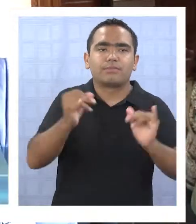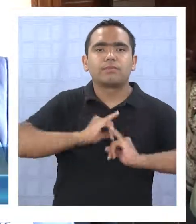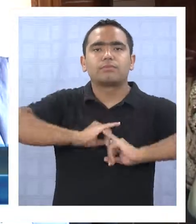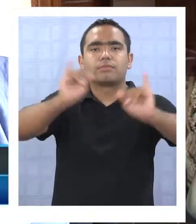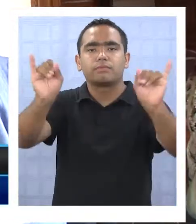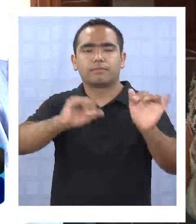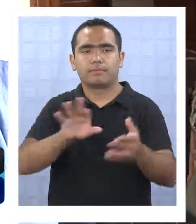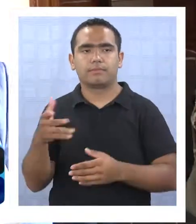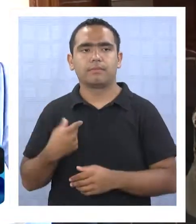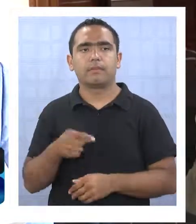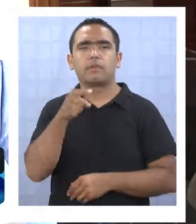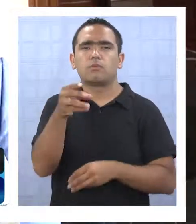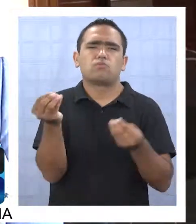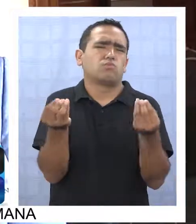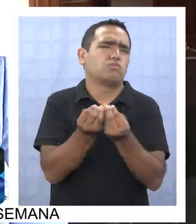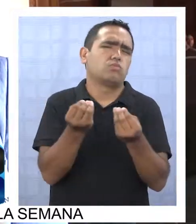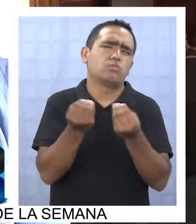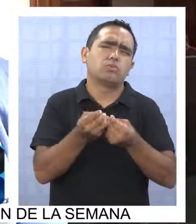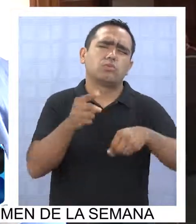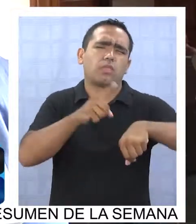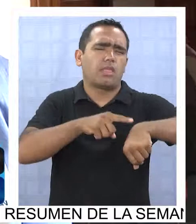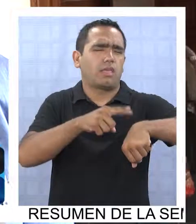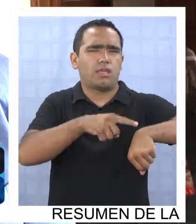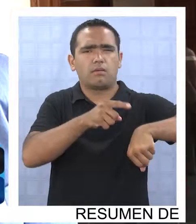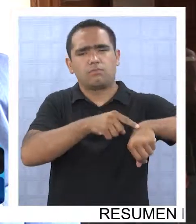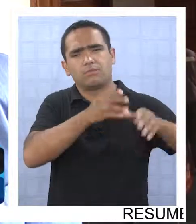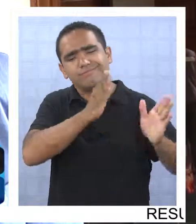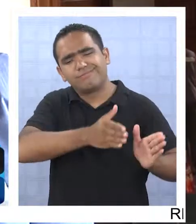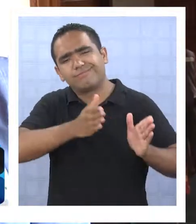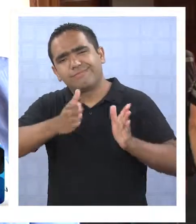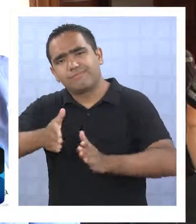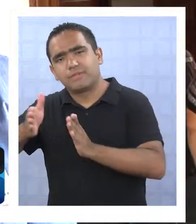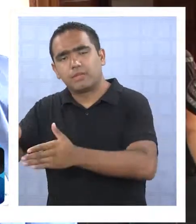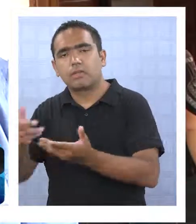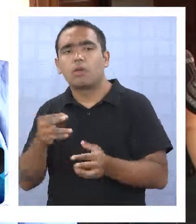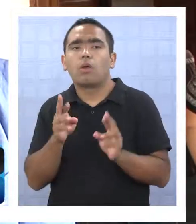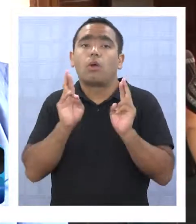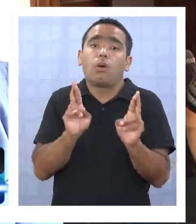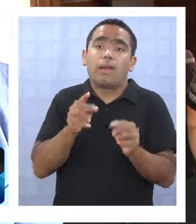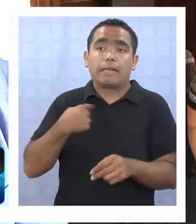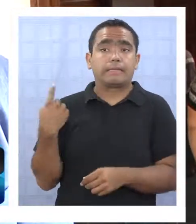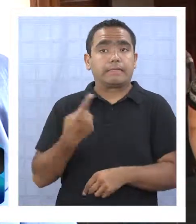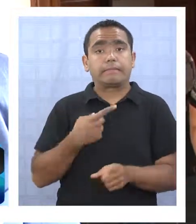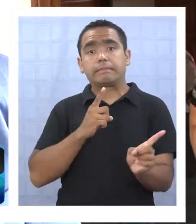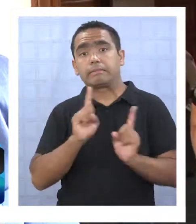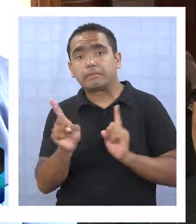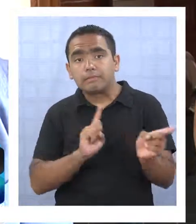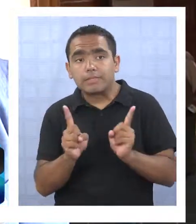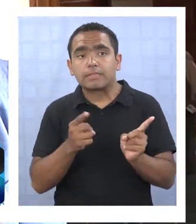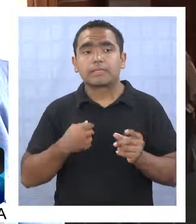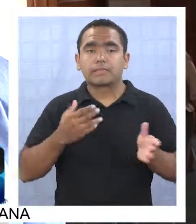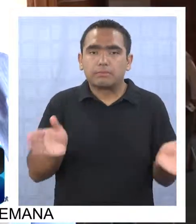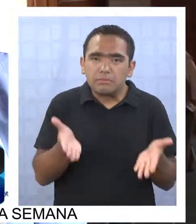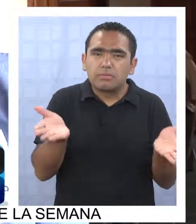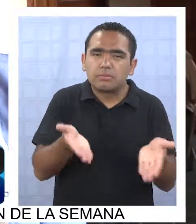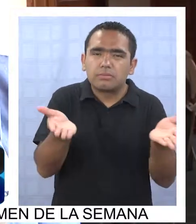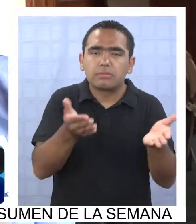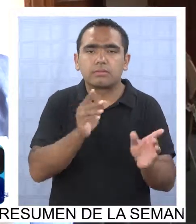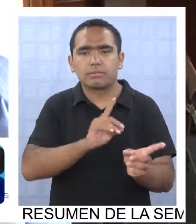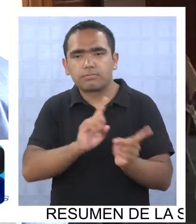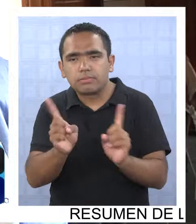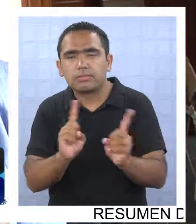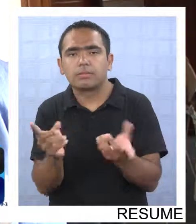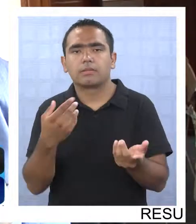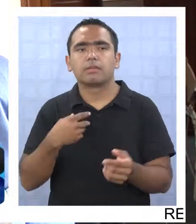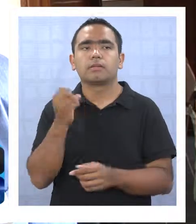que lleva mucho, mucho tiempo. Esperamos dentro de nuestra administración poder sacarlo adelante para empezar a definir